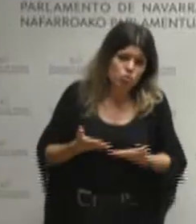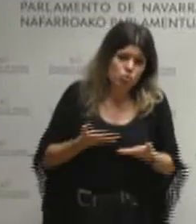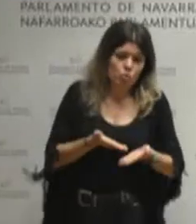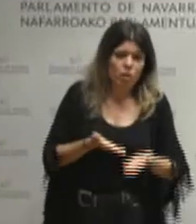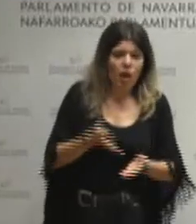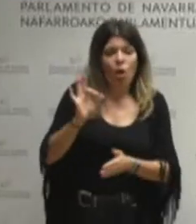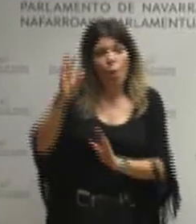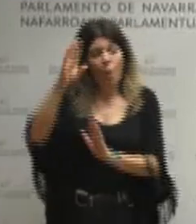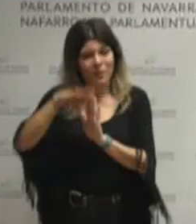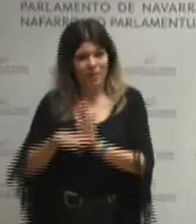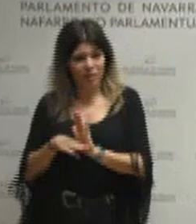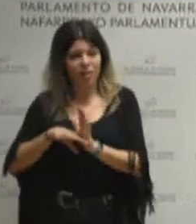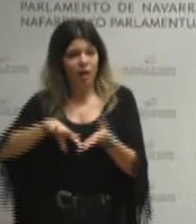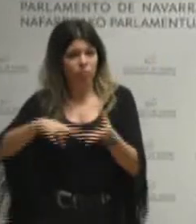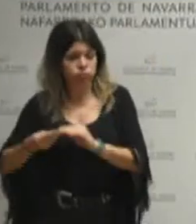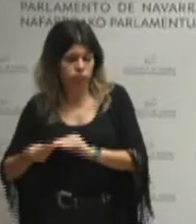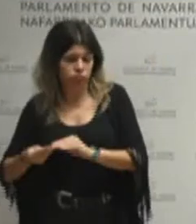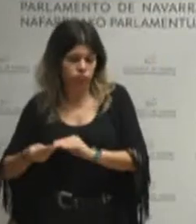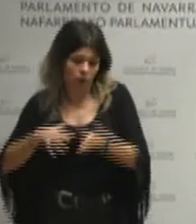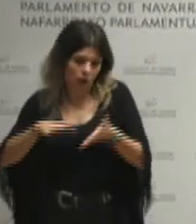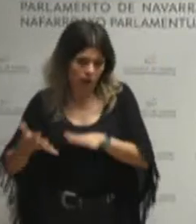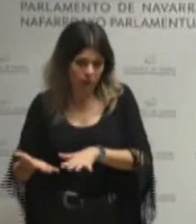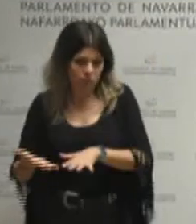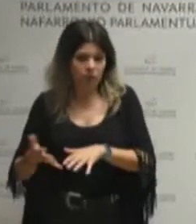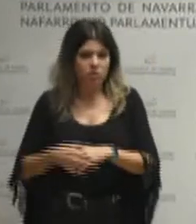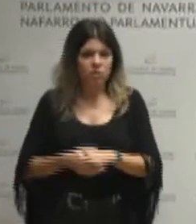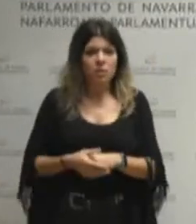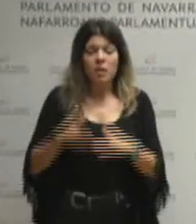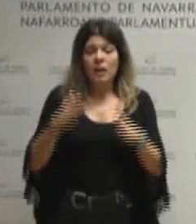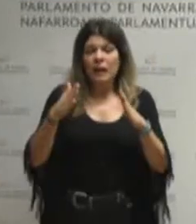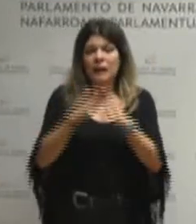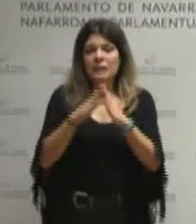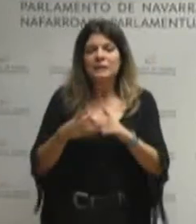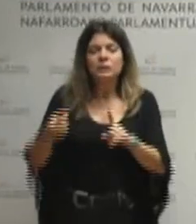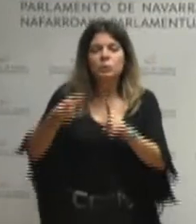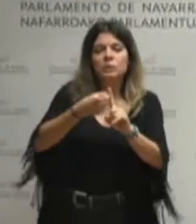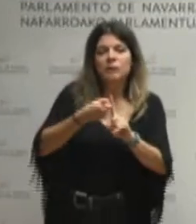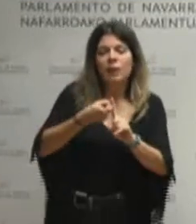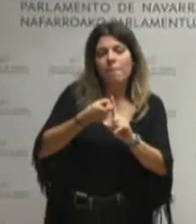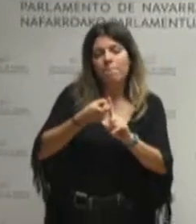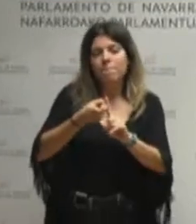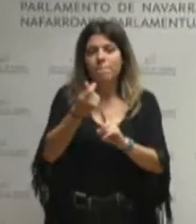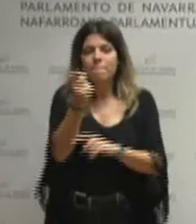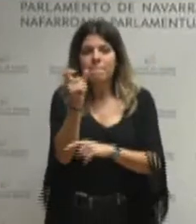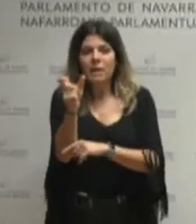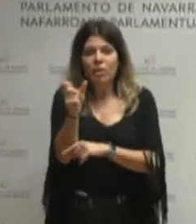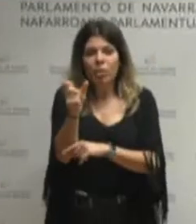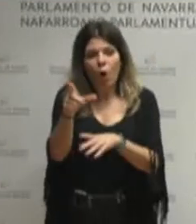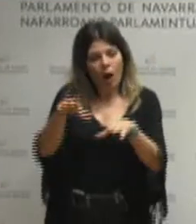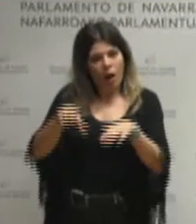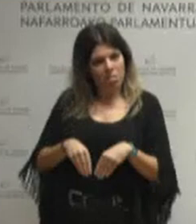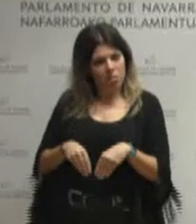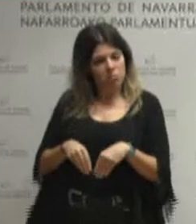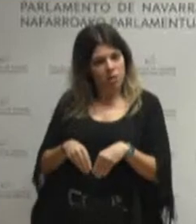las medidas que se han adoptado quien puede encontrar viviendas a precios asequibles sobre todo en algunas comarcas como la de Pamplona